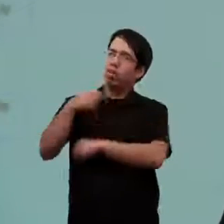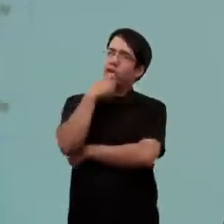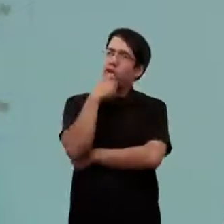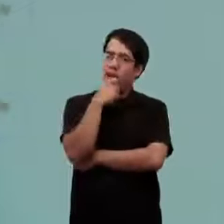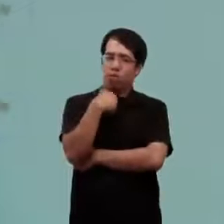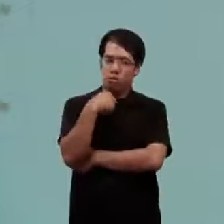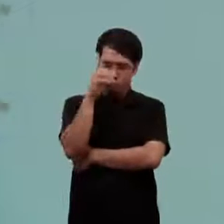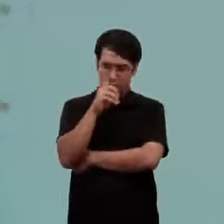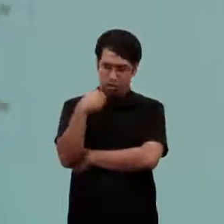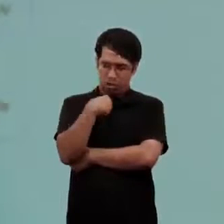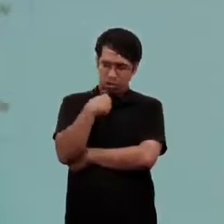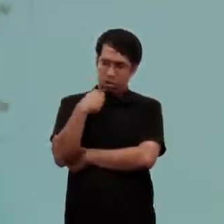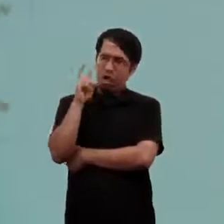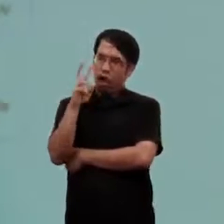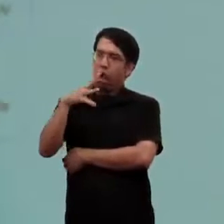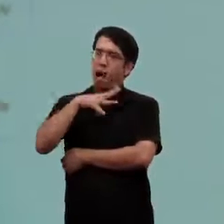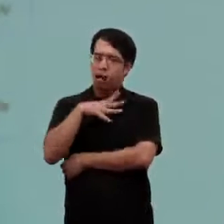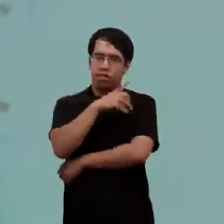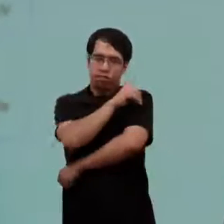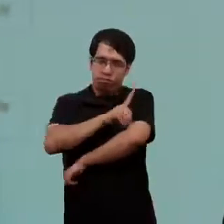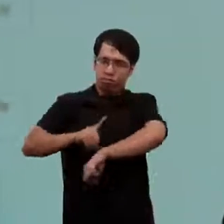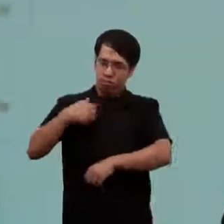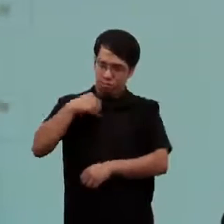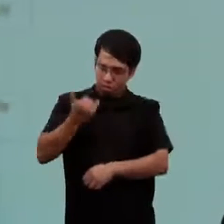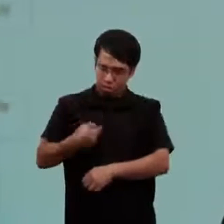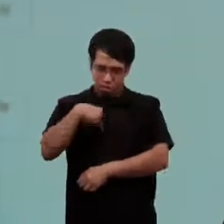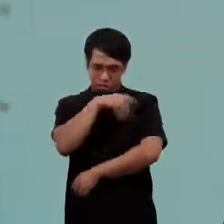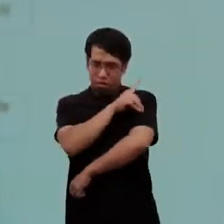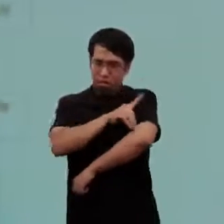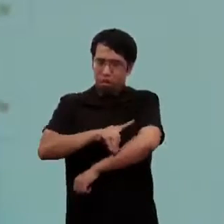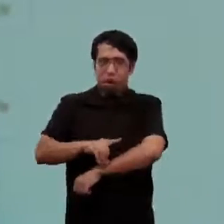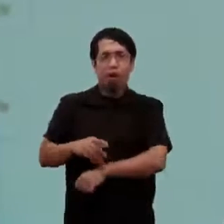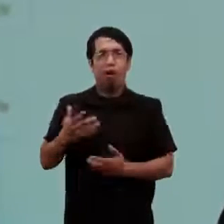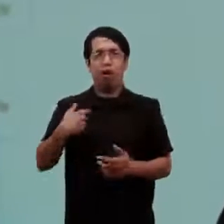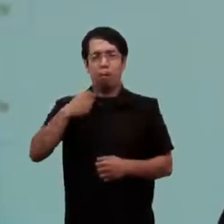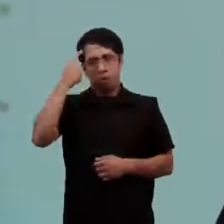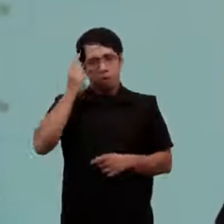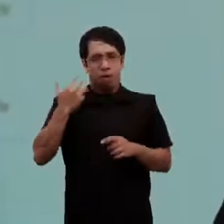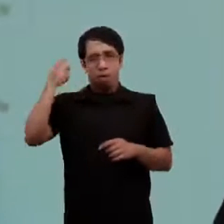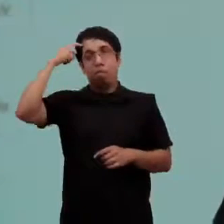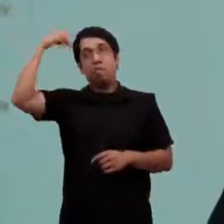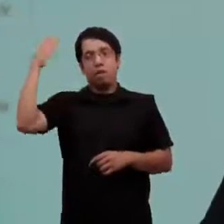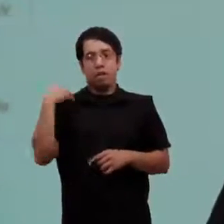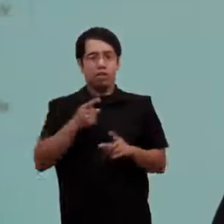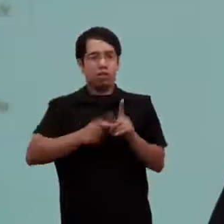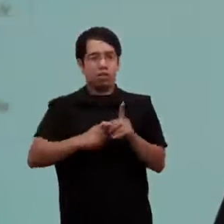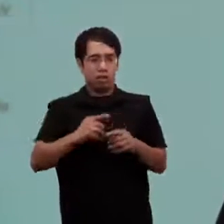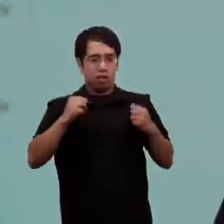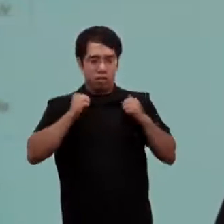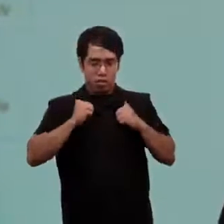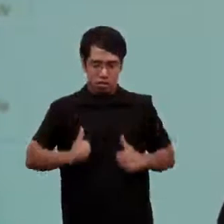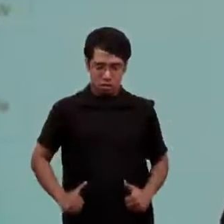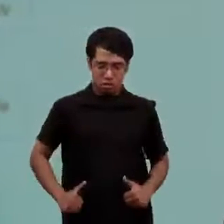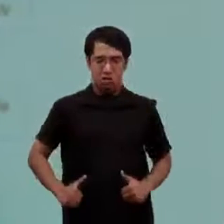en la historia fuimos remarcándoles que ellos tienen derechos solo a salud y educación. Para otro